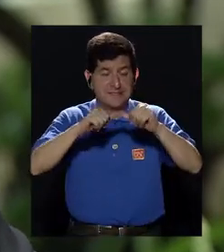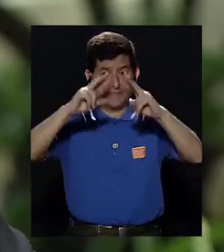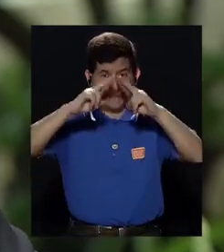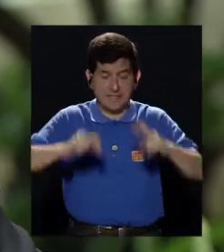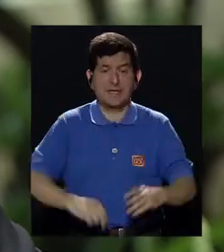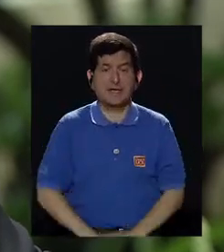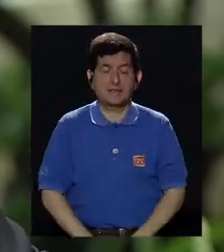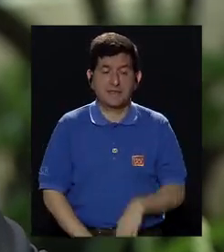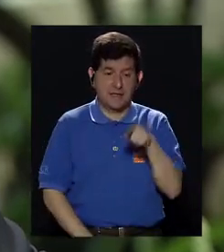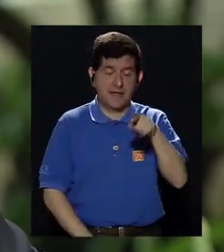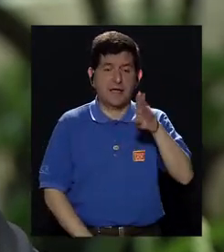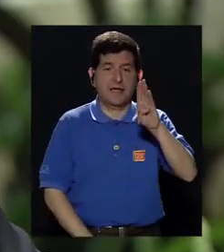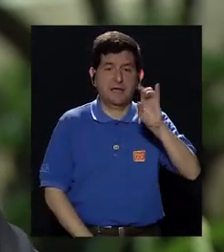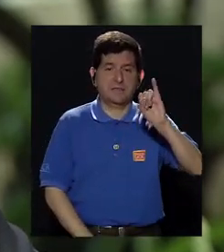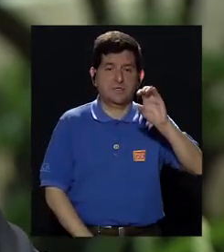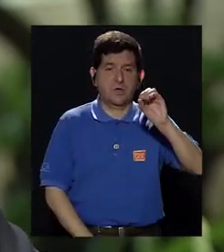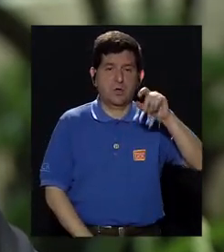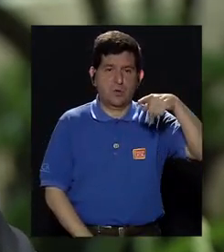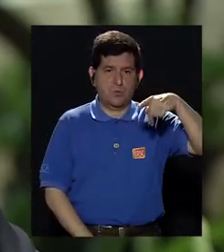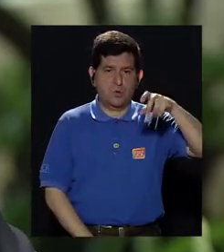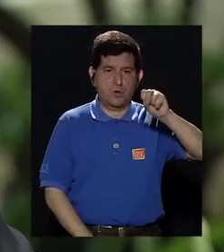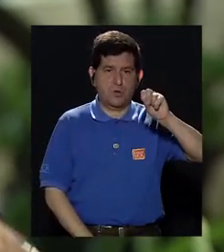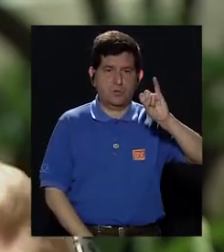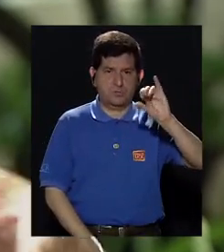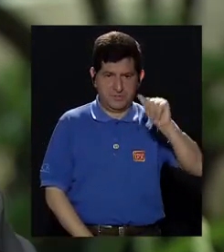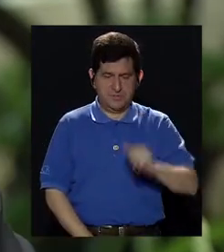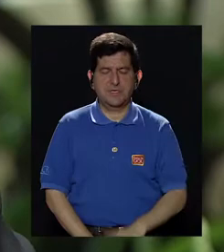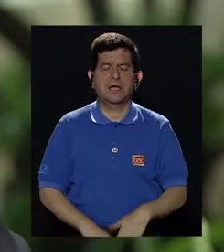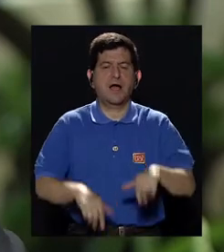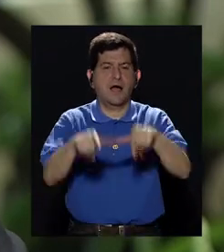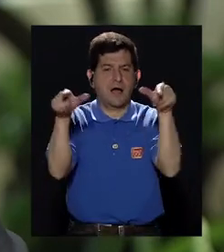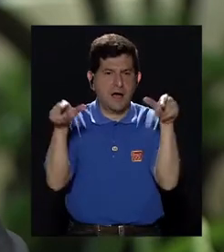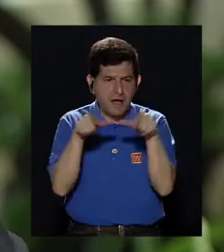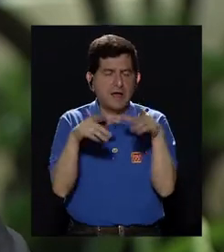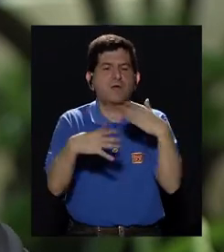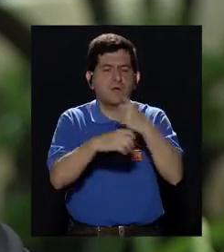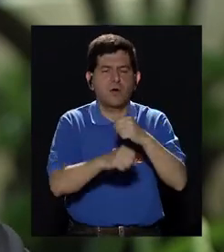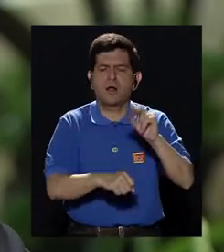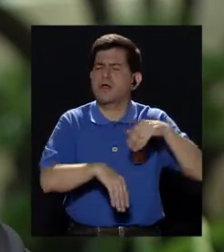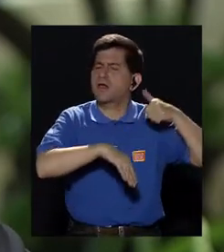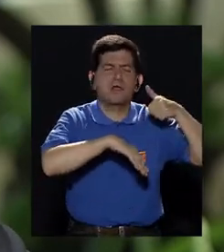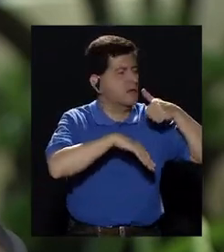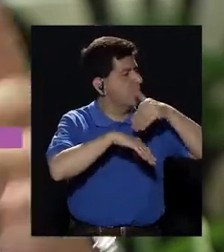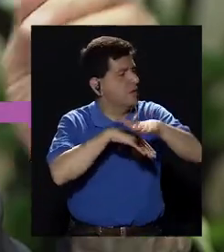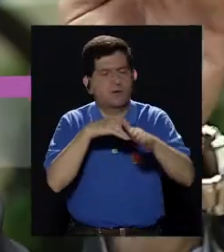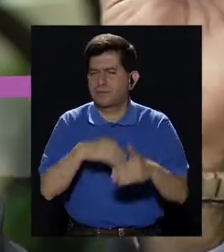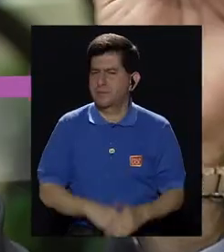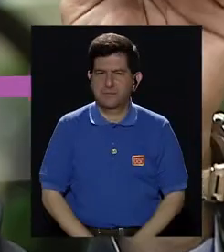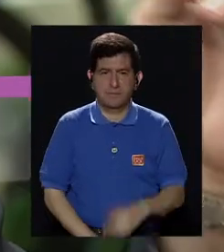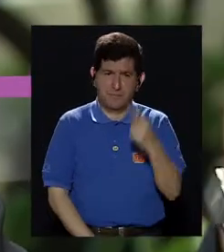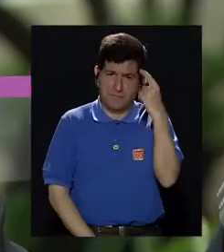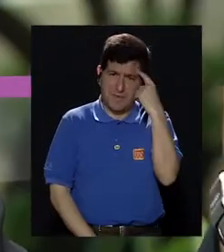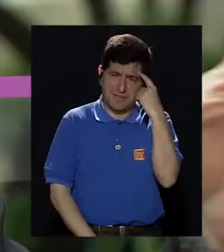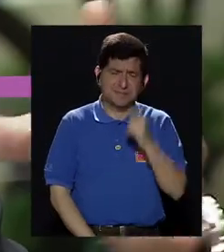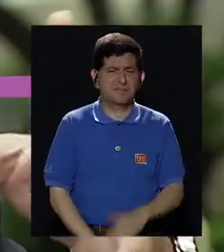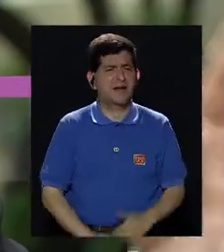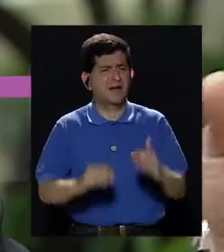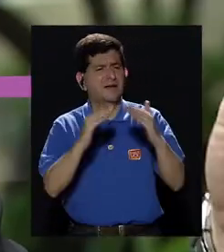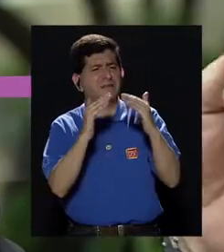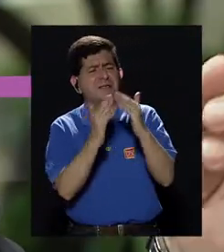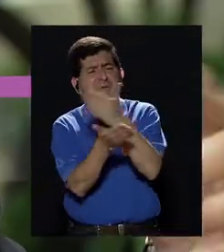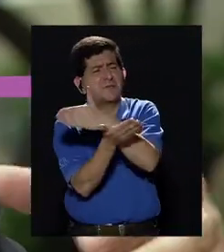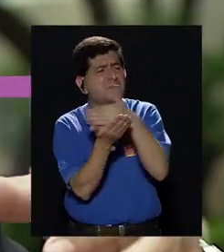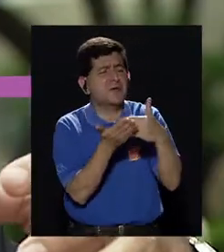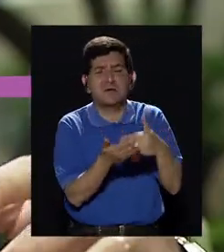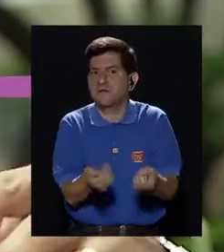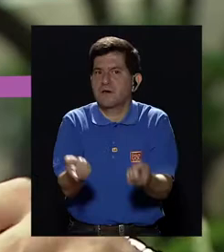que sigue, que sería una biopsia de próstata, la pueda hacer en el lugar donde está y no tener que referirlo, es decir, si vive en un